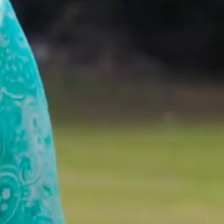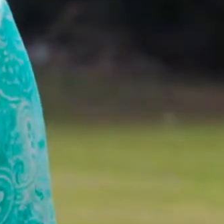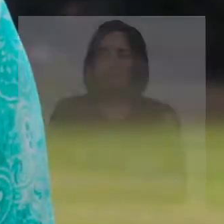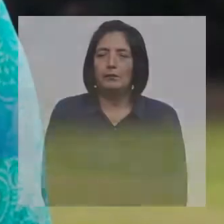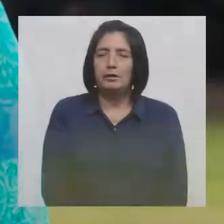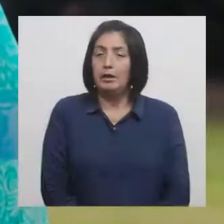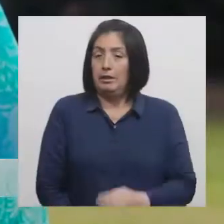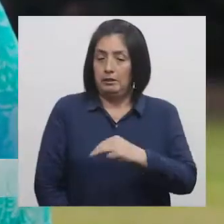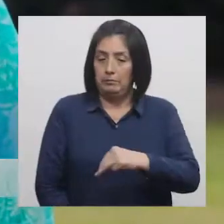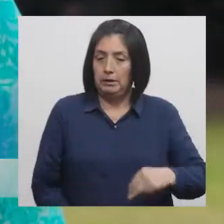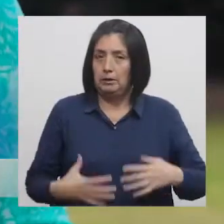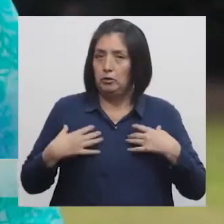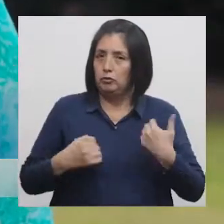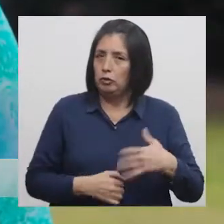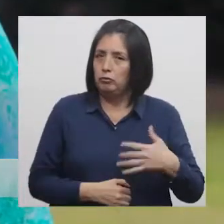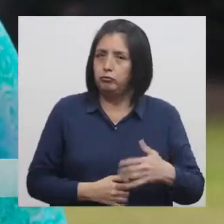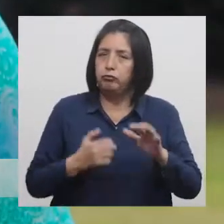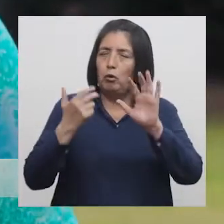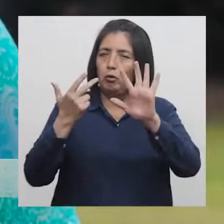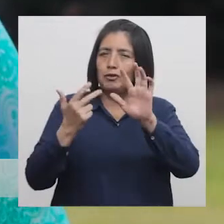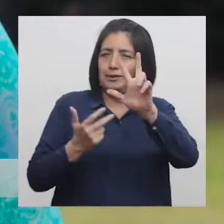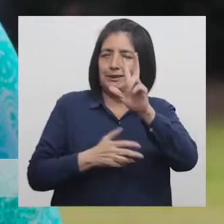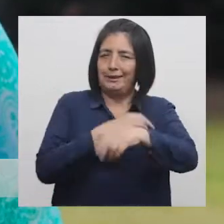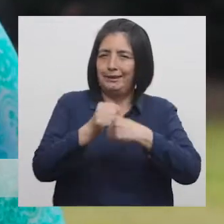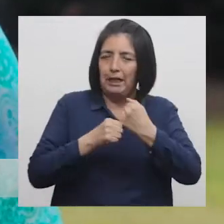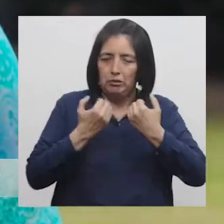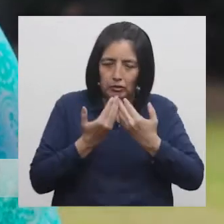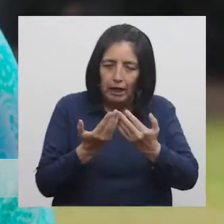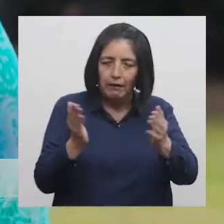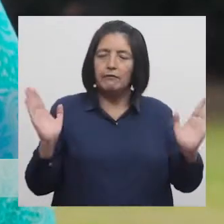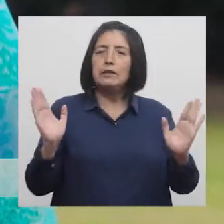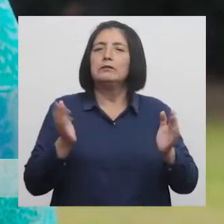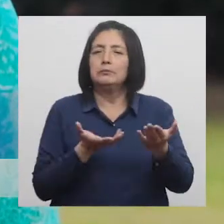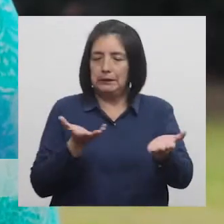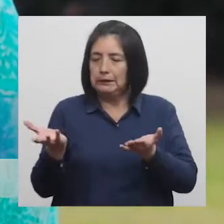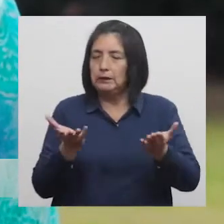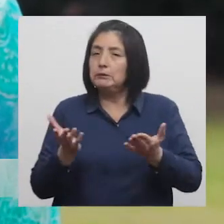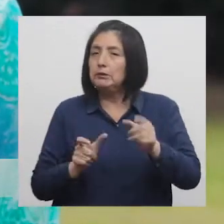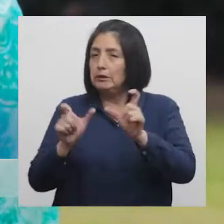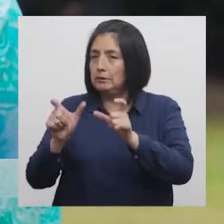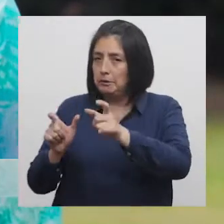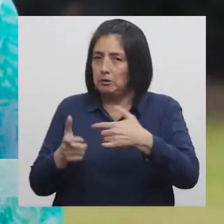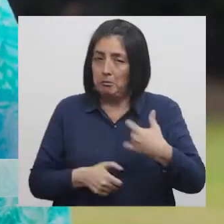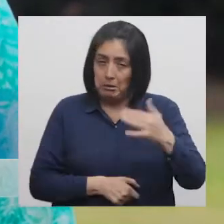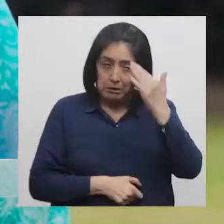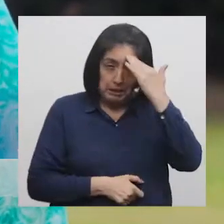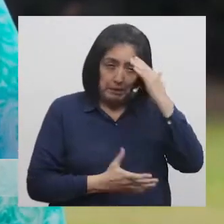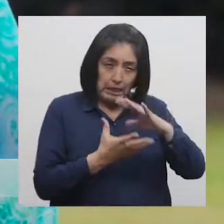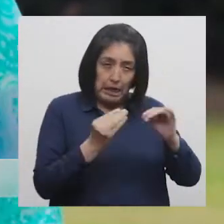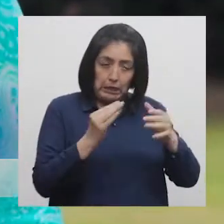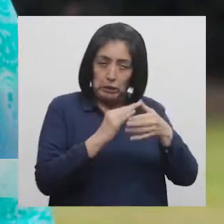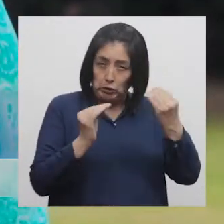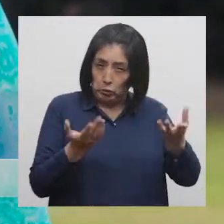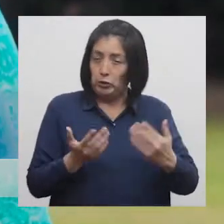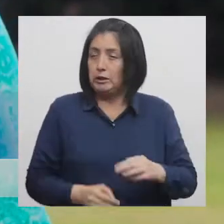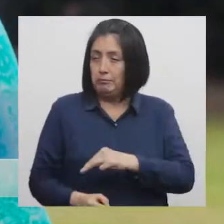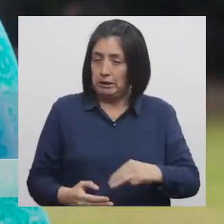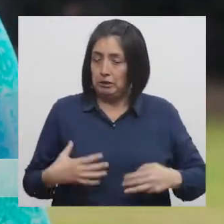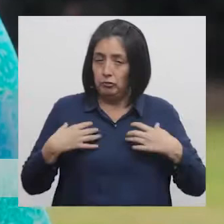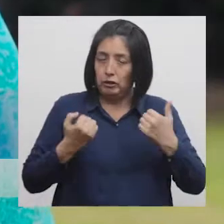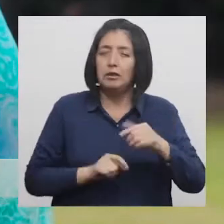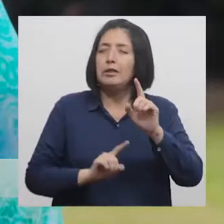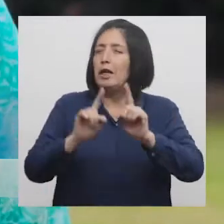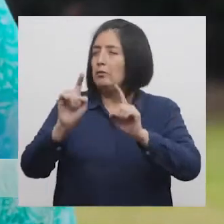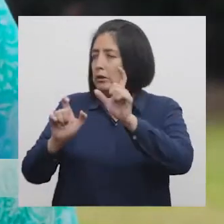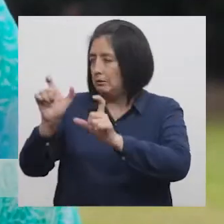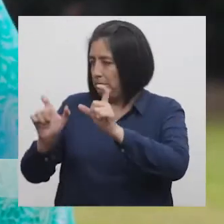El Ministerio de Salud cumplió 83 años de creación al servicio de la comunidad. Vamos a conocer más sobre la historia de esta institución y sobre algunos personajes